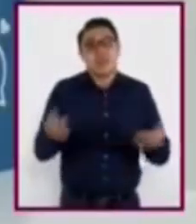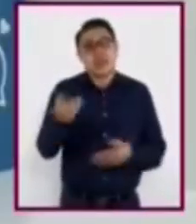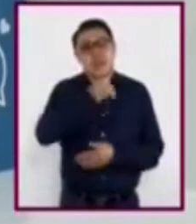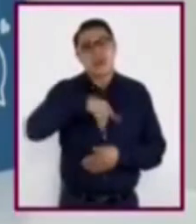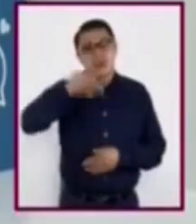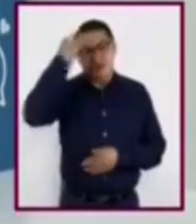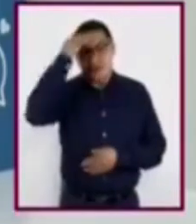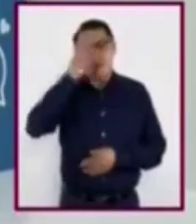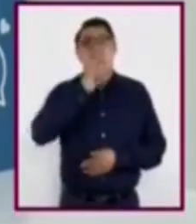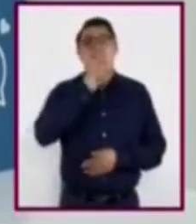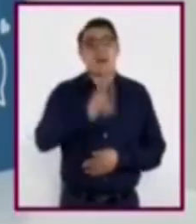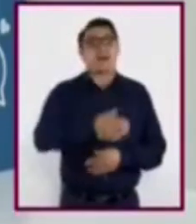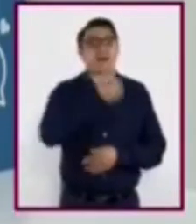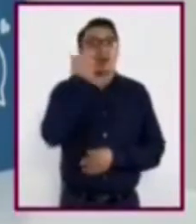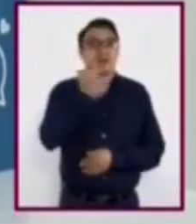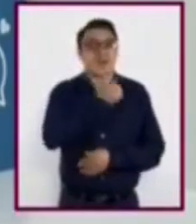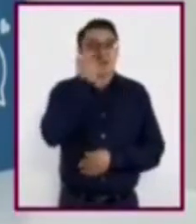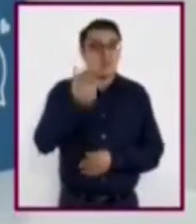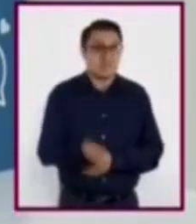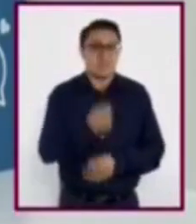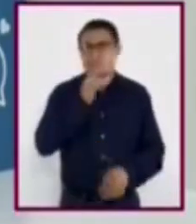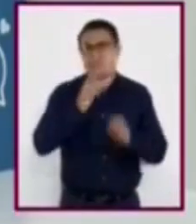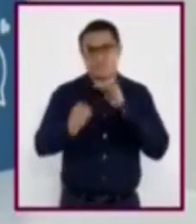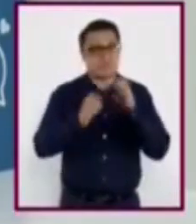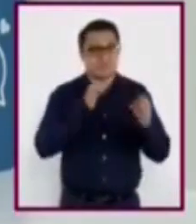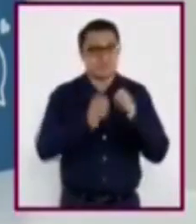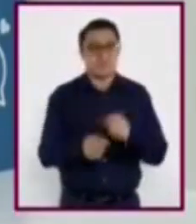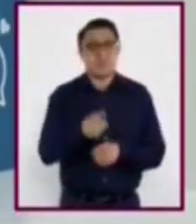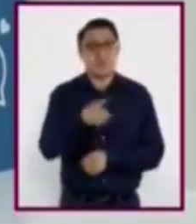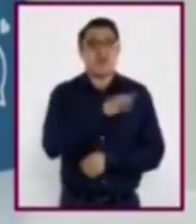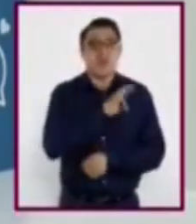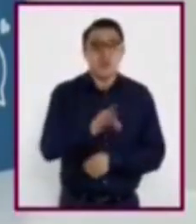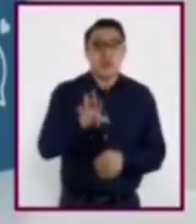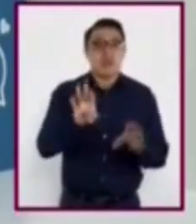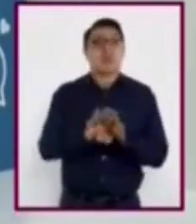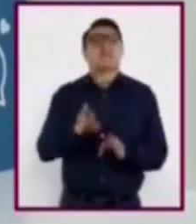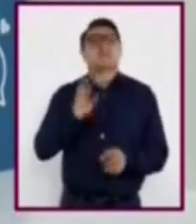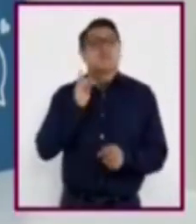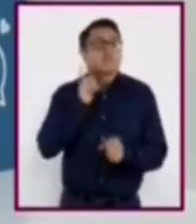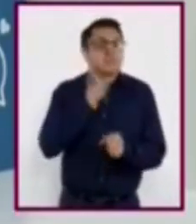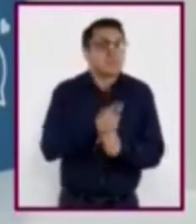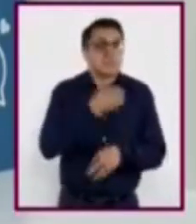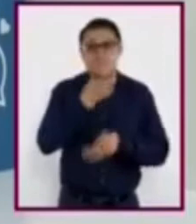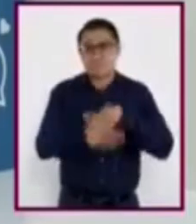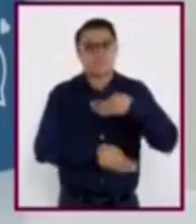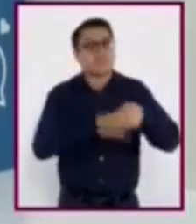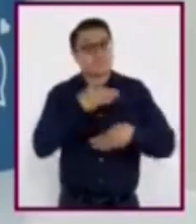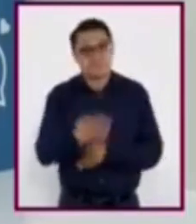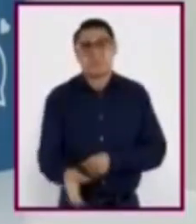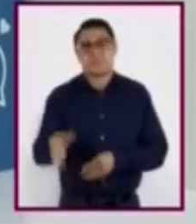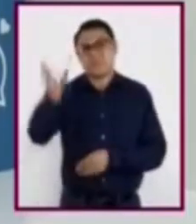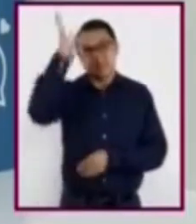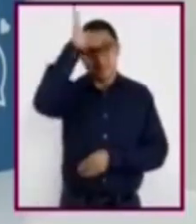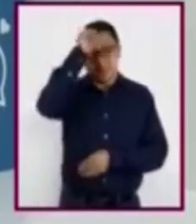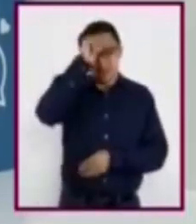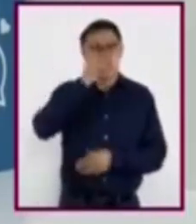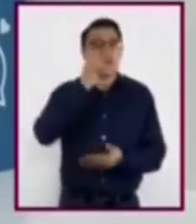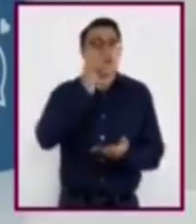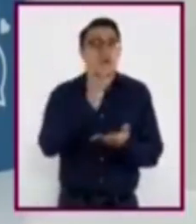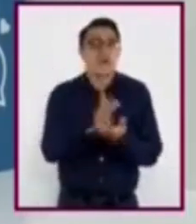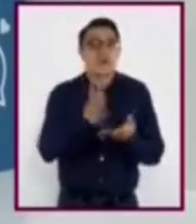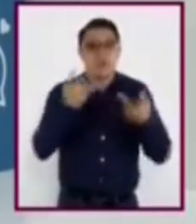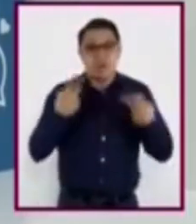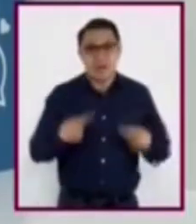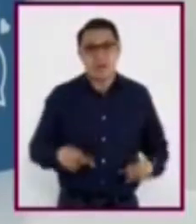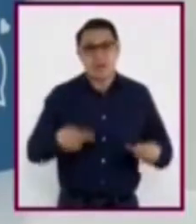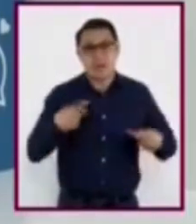respuestas de las y los estudiantes entrevistados, pueden darse cuenta que todas y todos coincidieron en que solo los seres